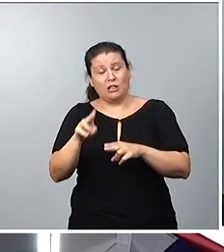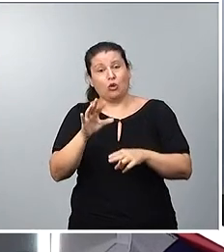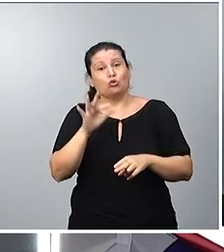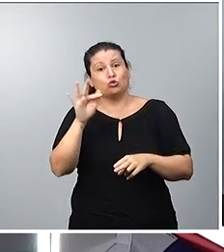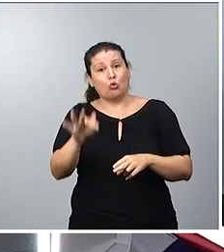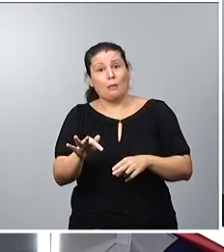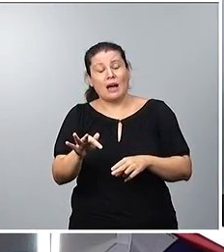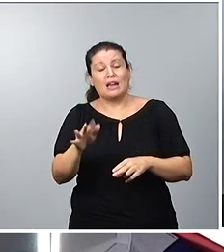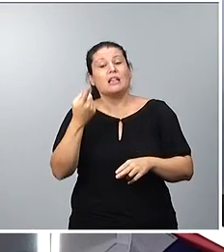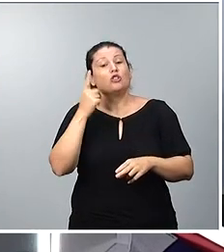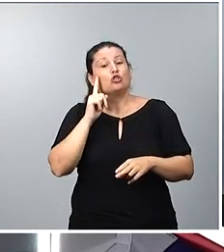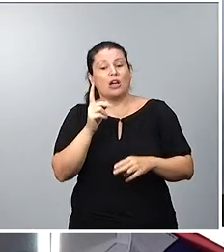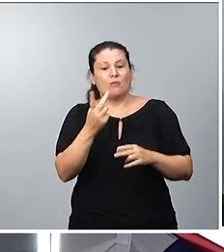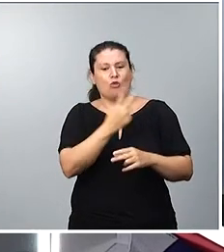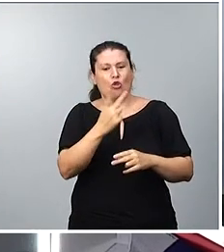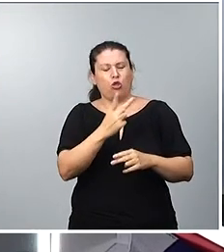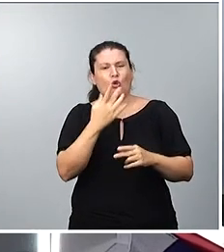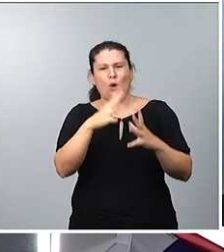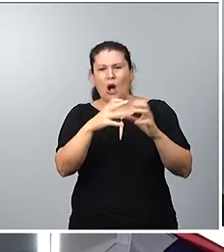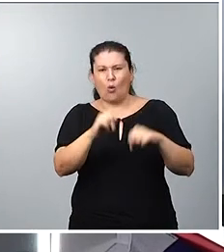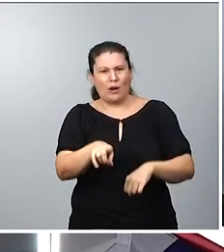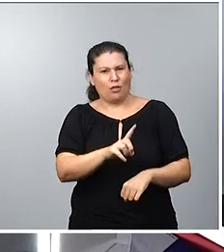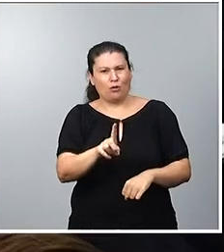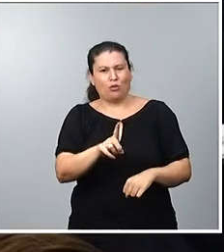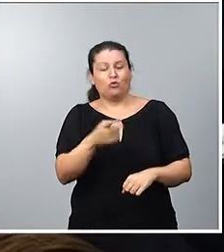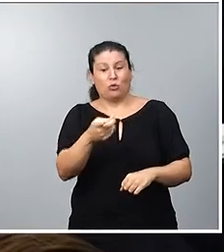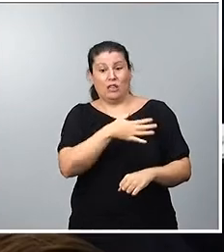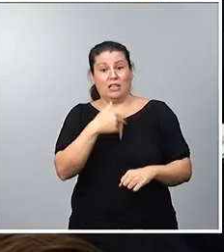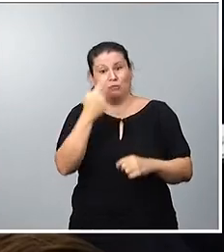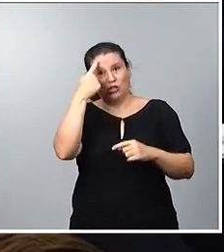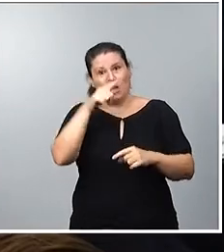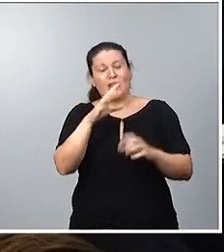ya, y ustedes dicen que no, me gustaría si lo pudiera detallar, ¿por qué no?